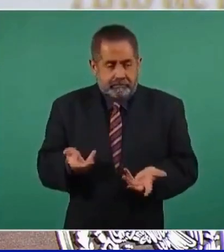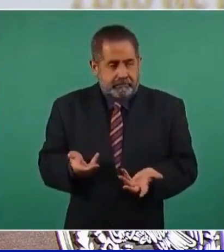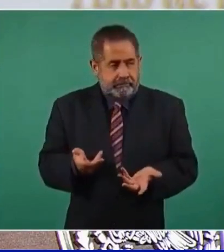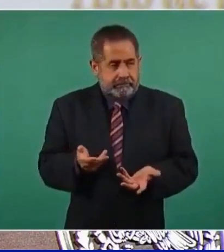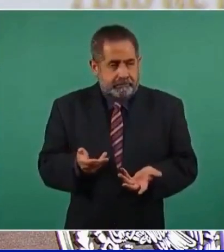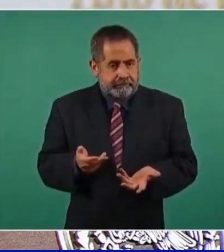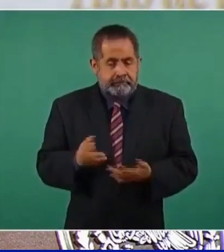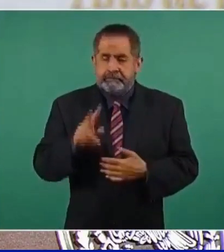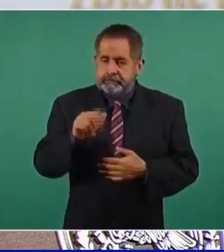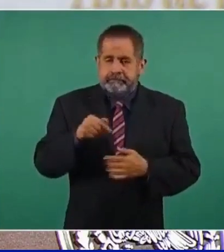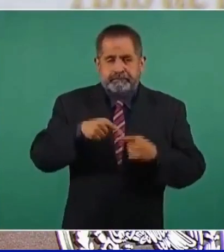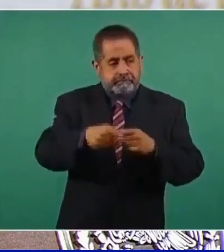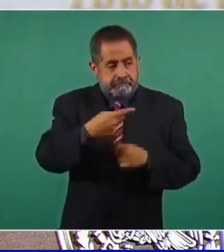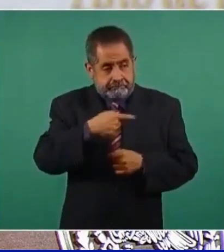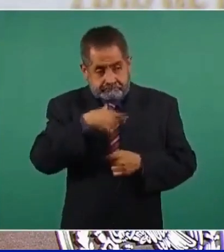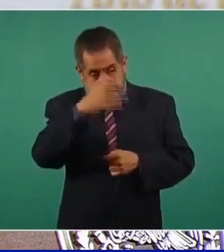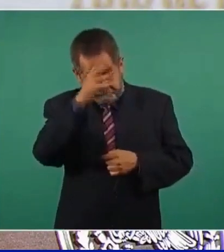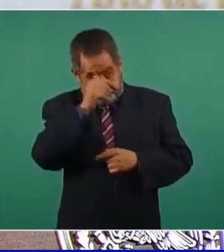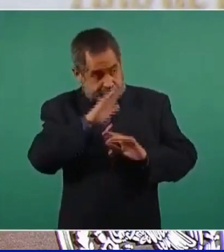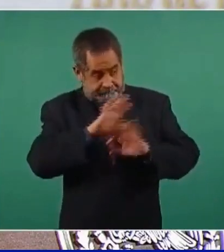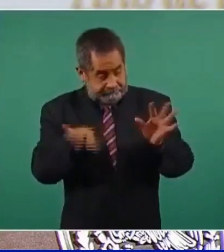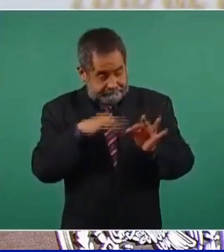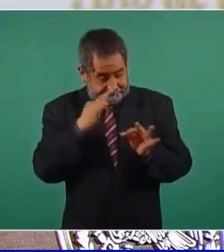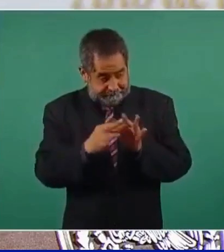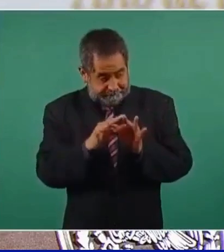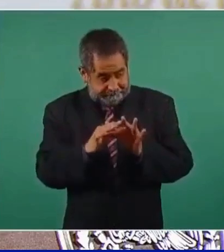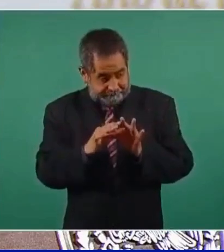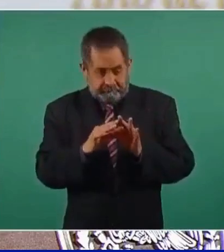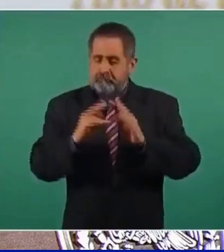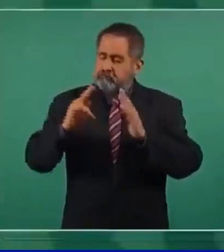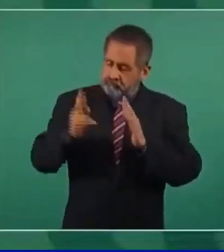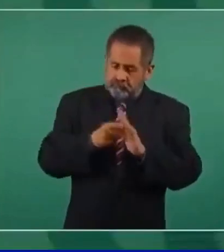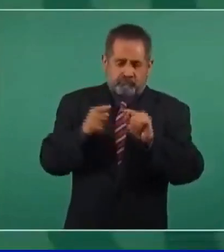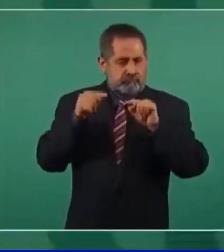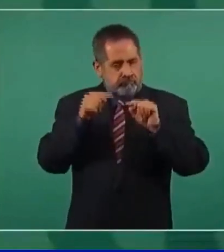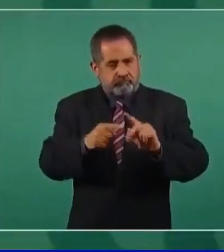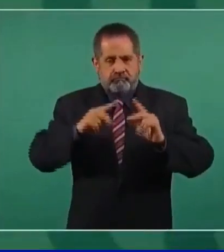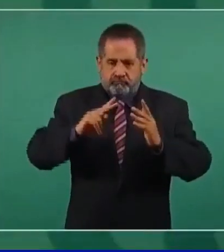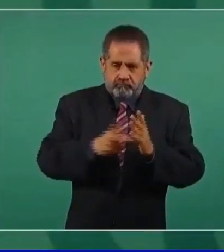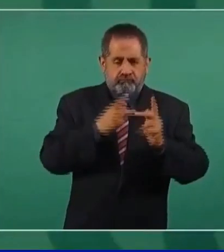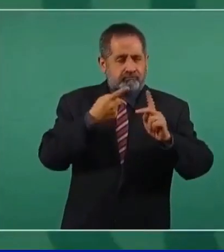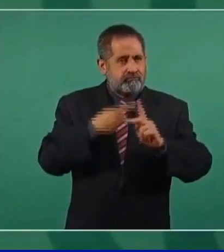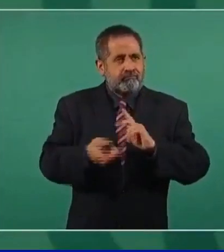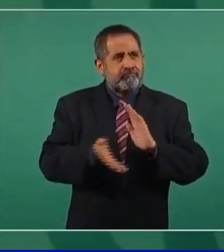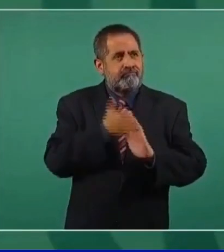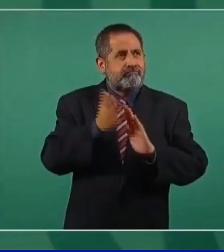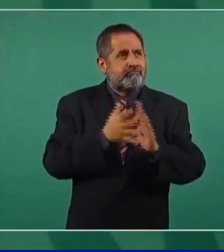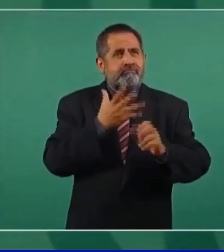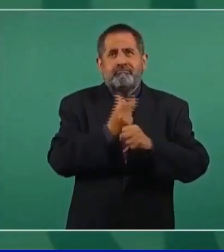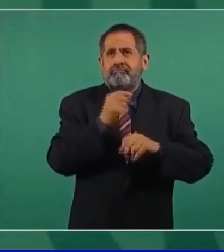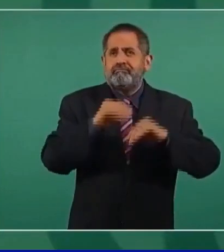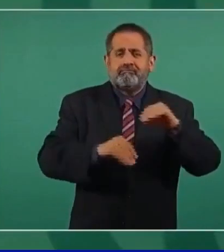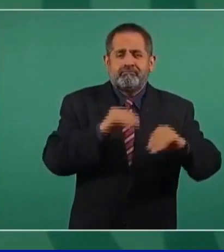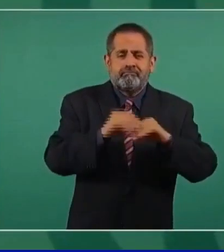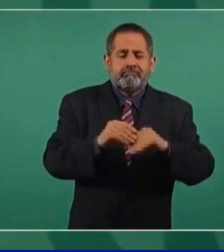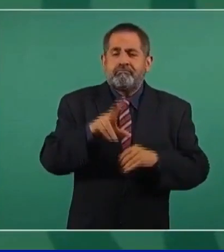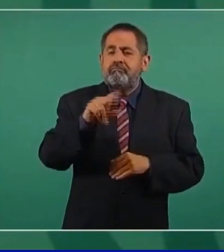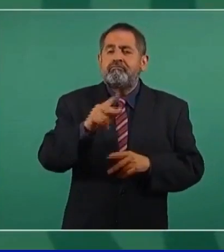de llegar a un acuerdo para reiniciar la obra que no quede